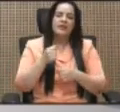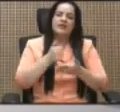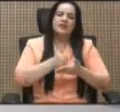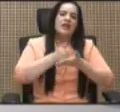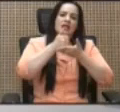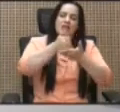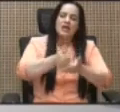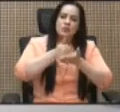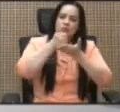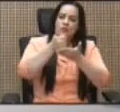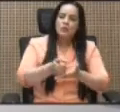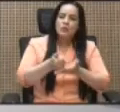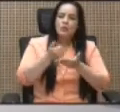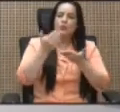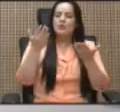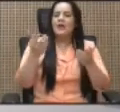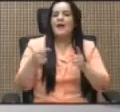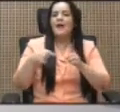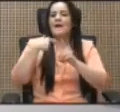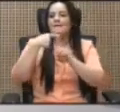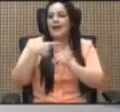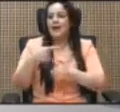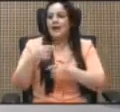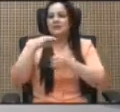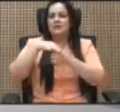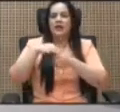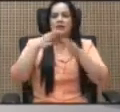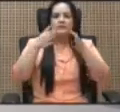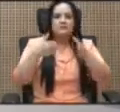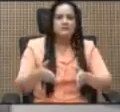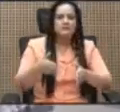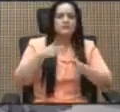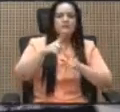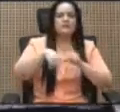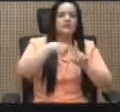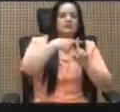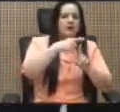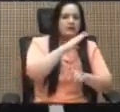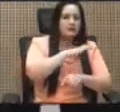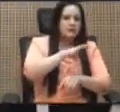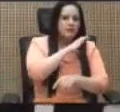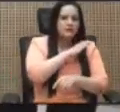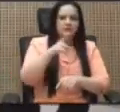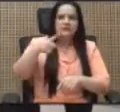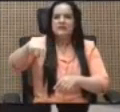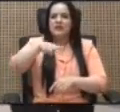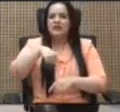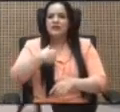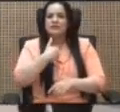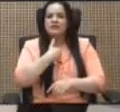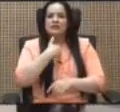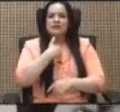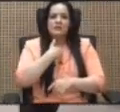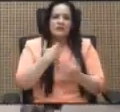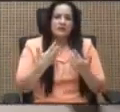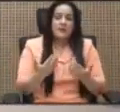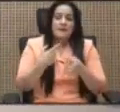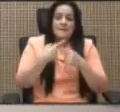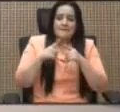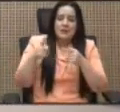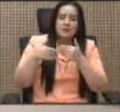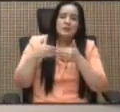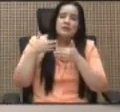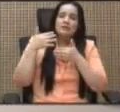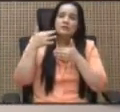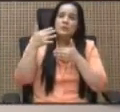ayudas y de los agricultores y de las condiciones en las que quedaron, pero pasado el tiempo,